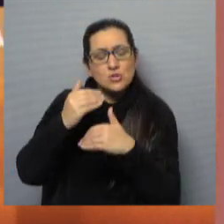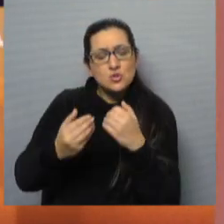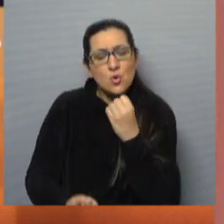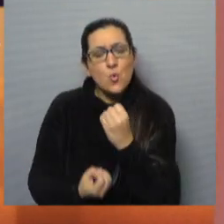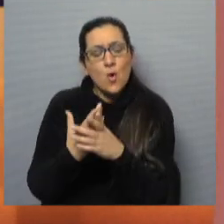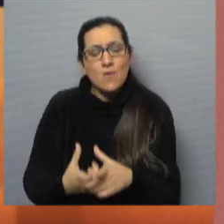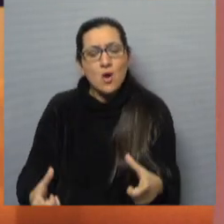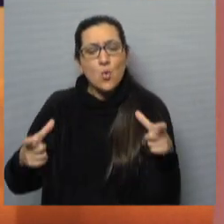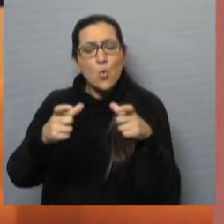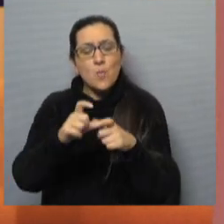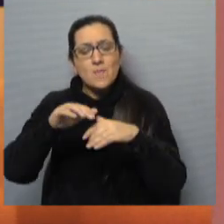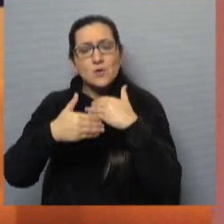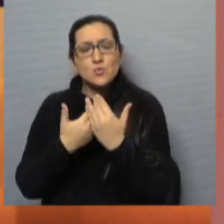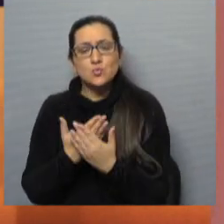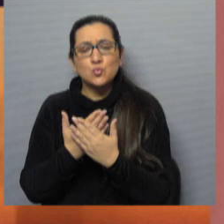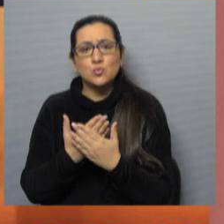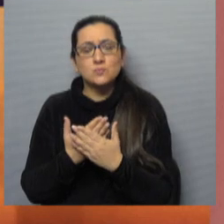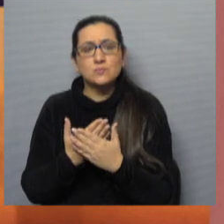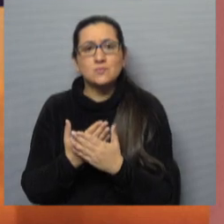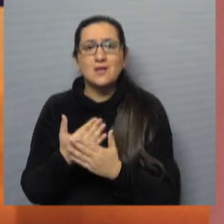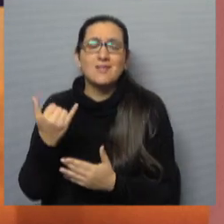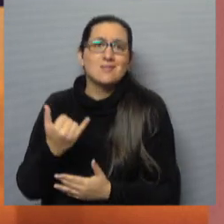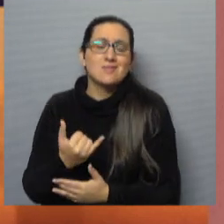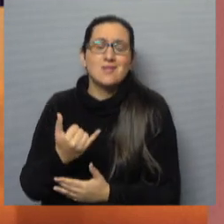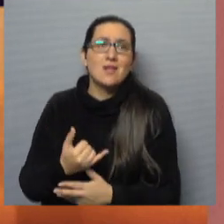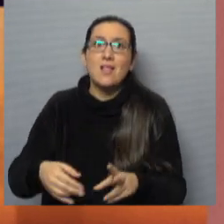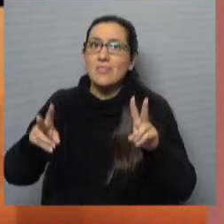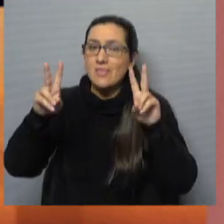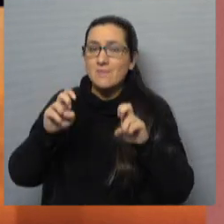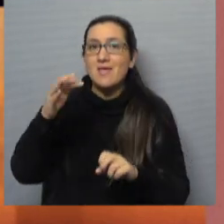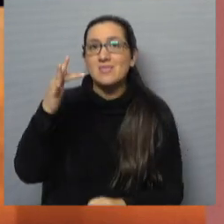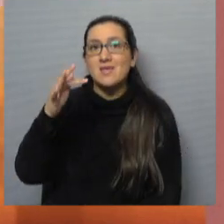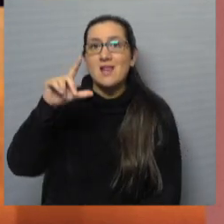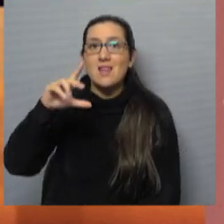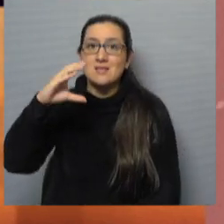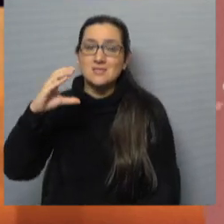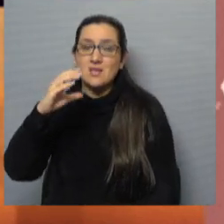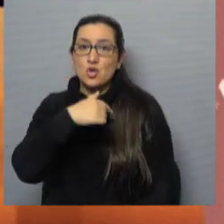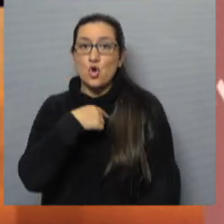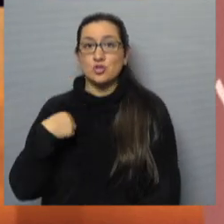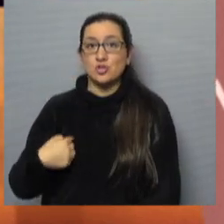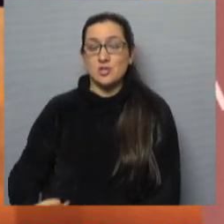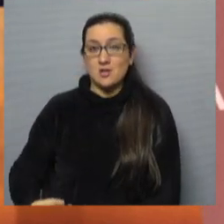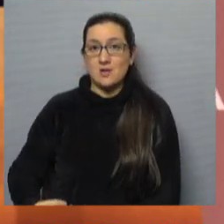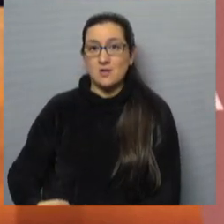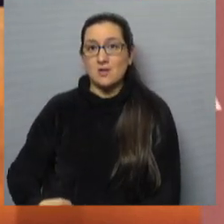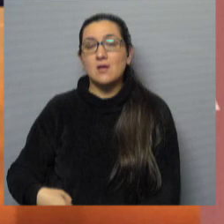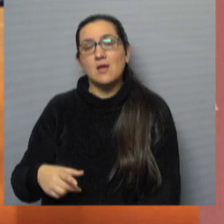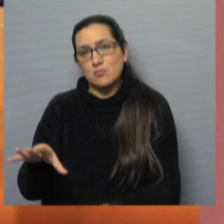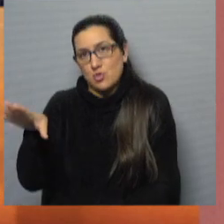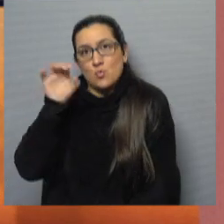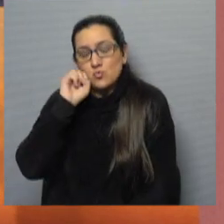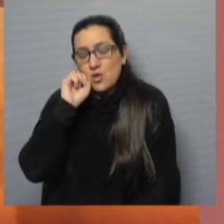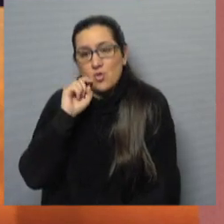nueva cumbre del Mercosur que, como decía recién, tiene al tema del TLC con China ahí arriba de la mesa? Evidentemente hemos escuchado